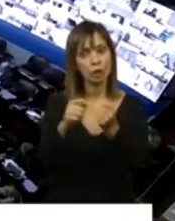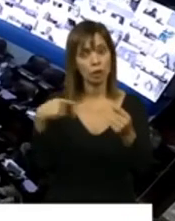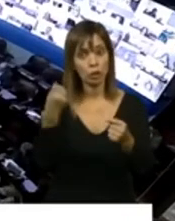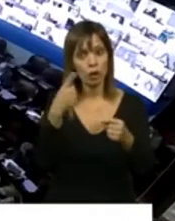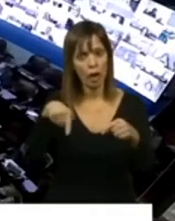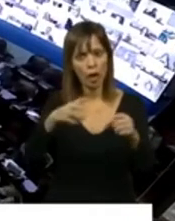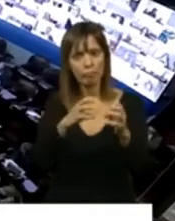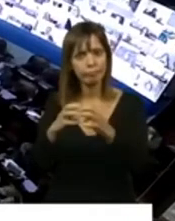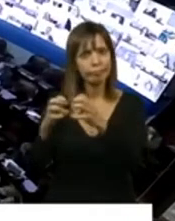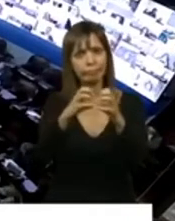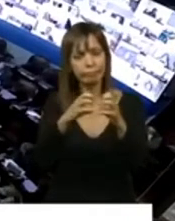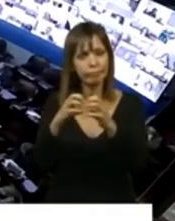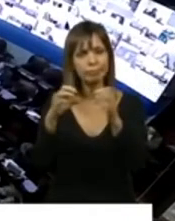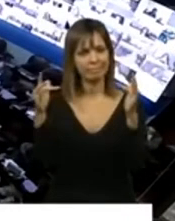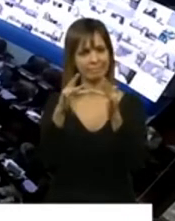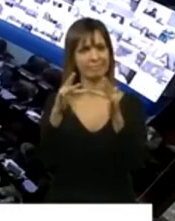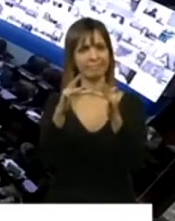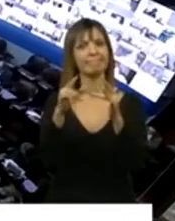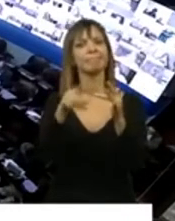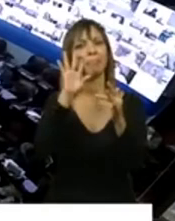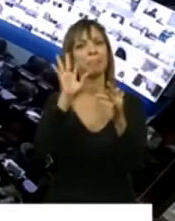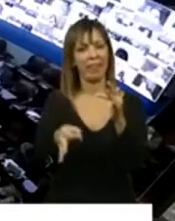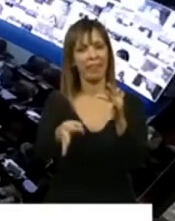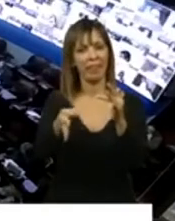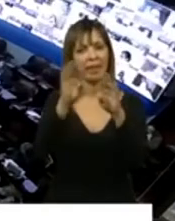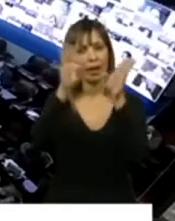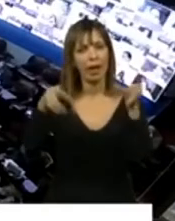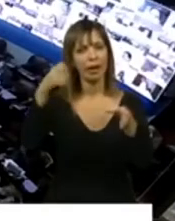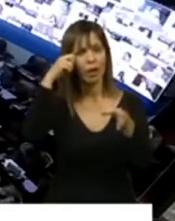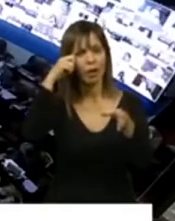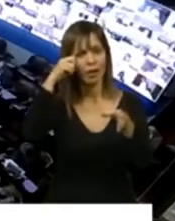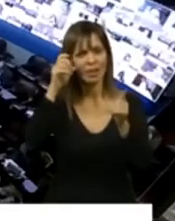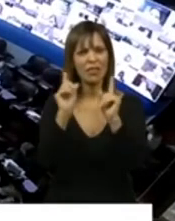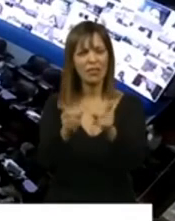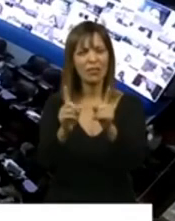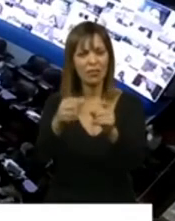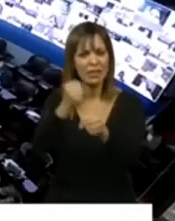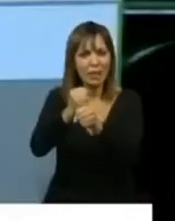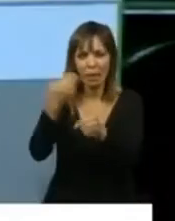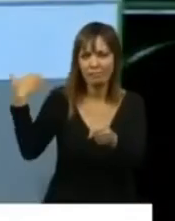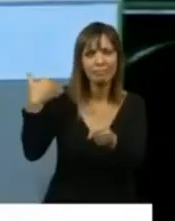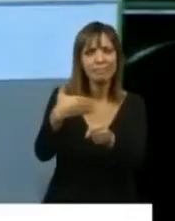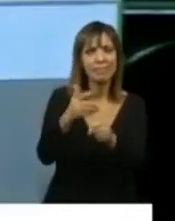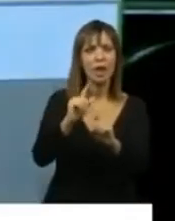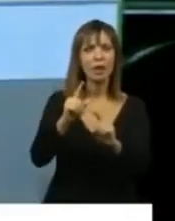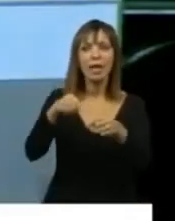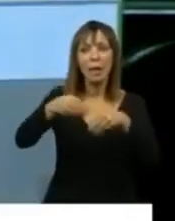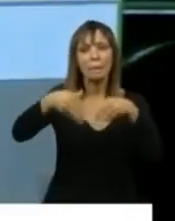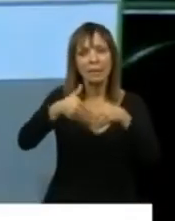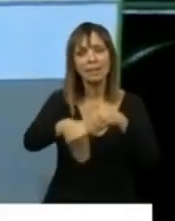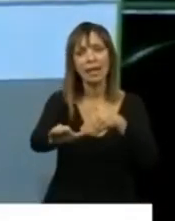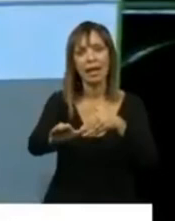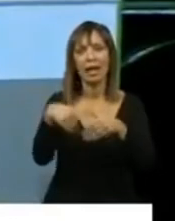sesión remota, una sesión remota que muestra claramente que este Congreso nunca dejó de trabajar más allá de los dobles discursos que a veces